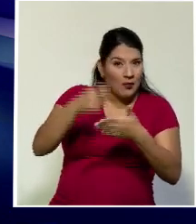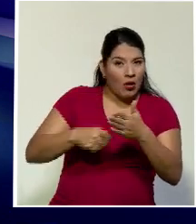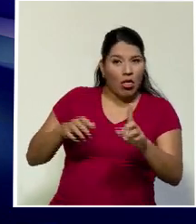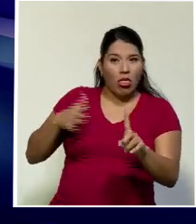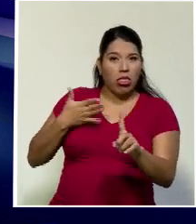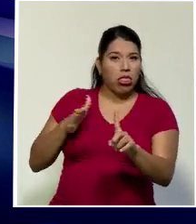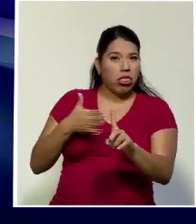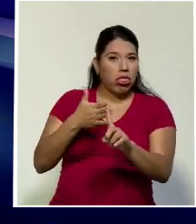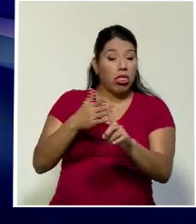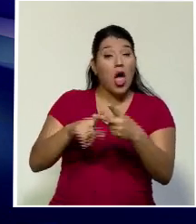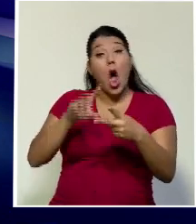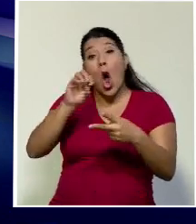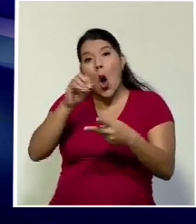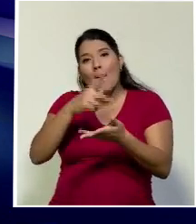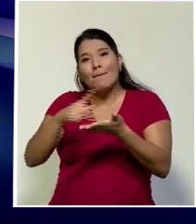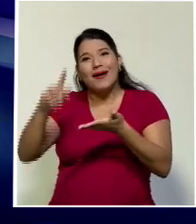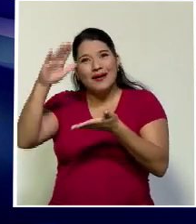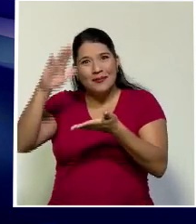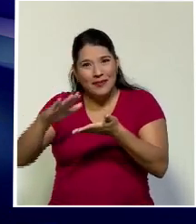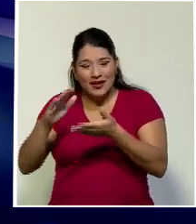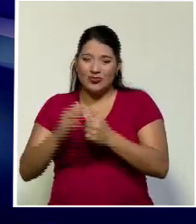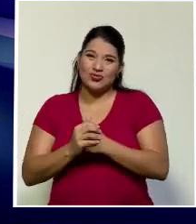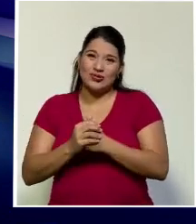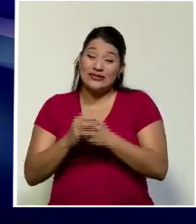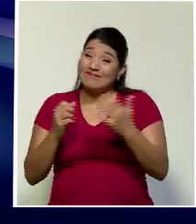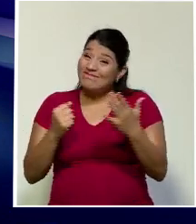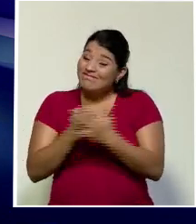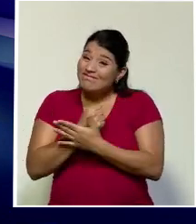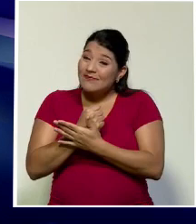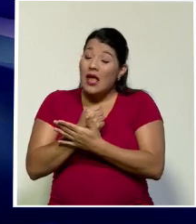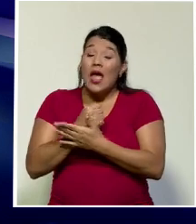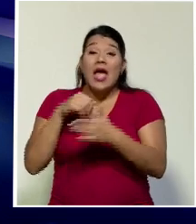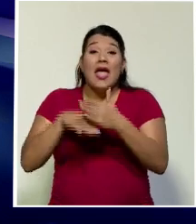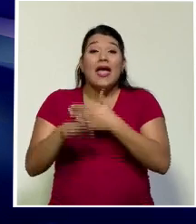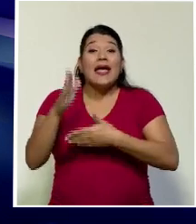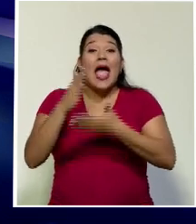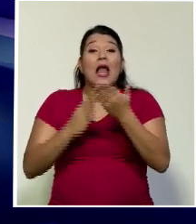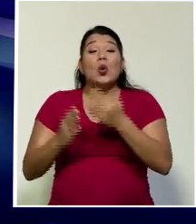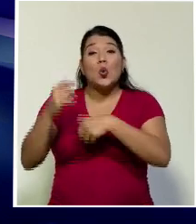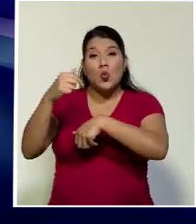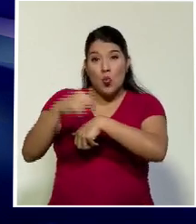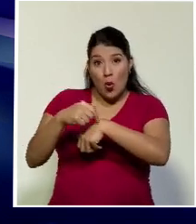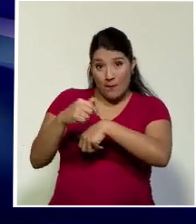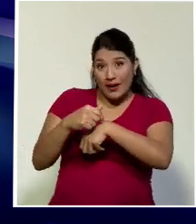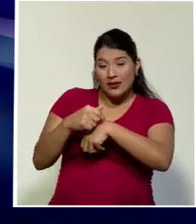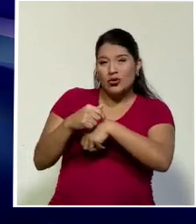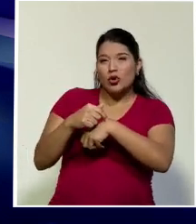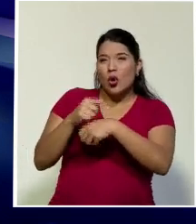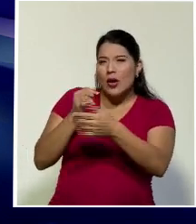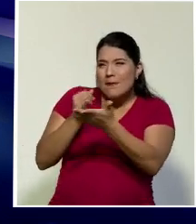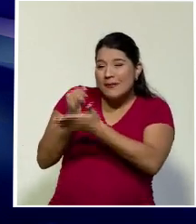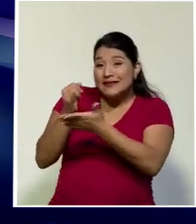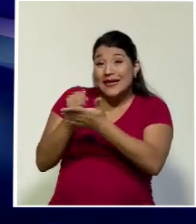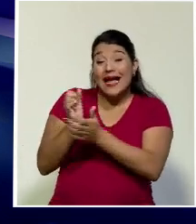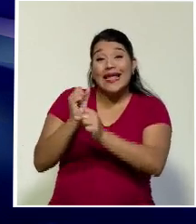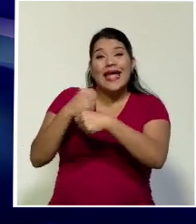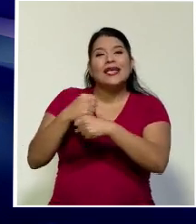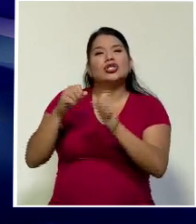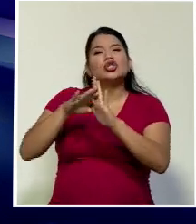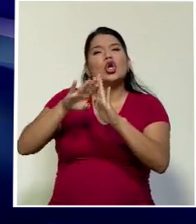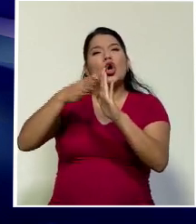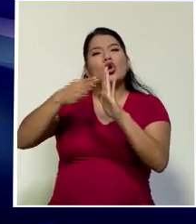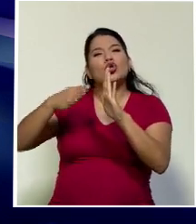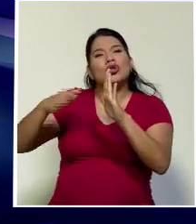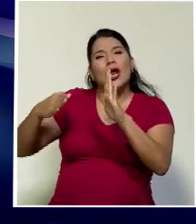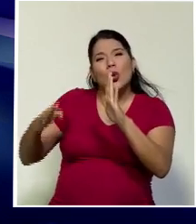estudios de evasión fiscal, que en algún momento los desarrollaba la Contraloría General de la República, tienen muchos años de